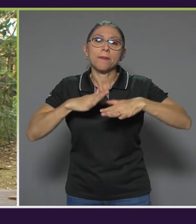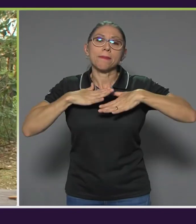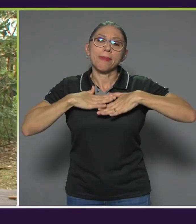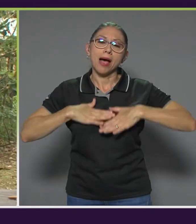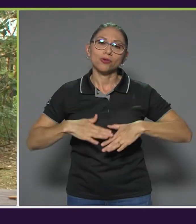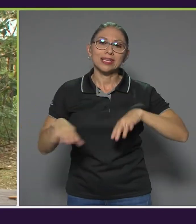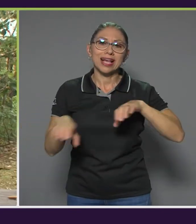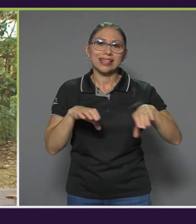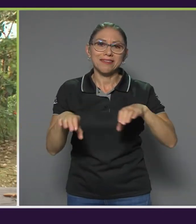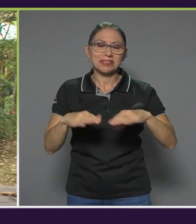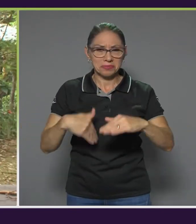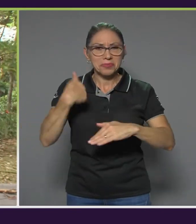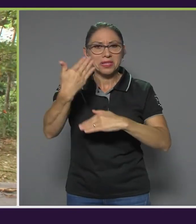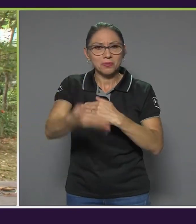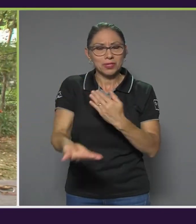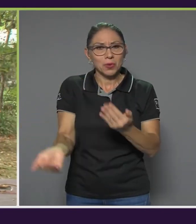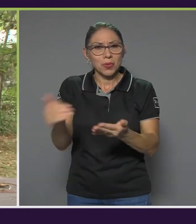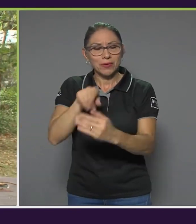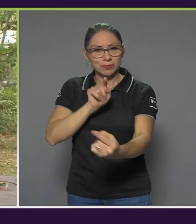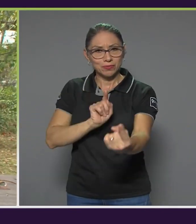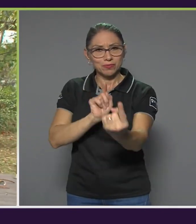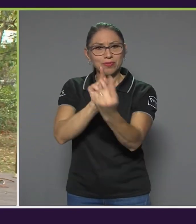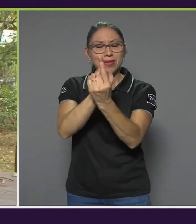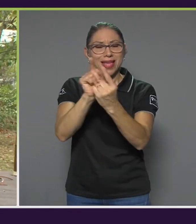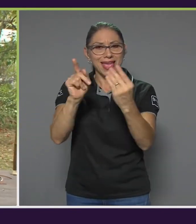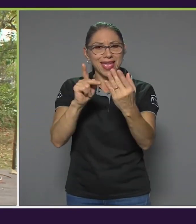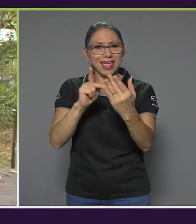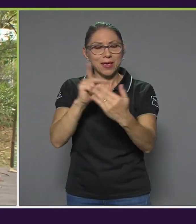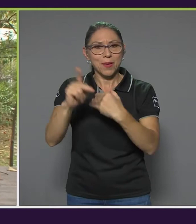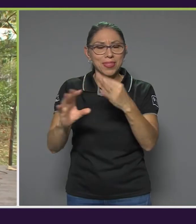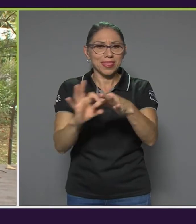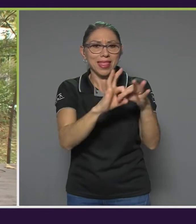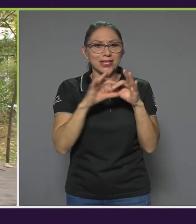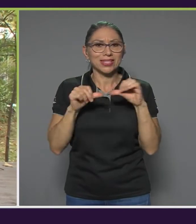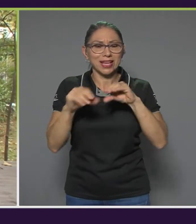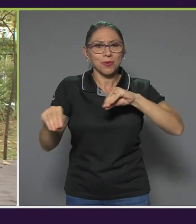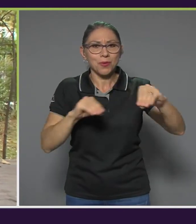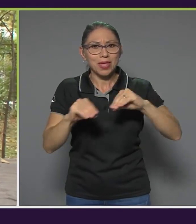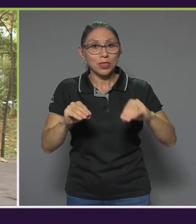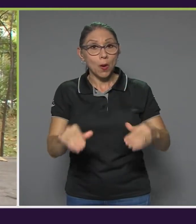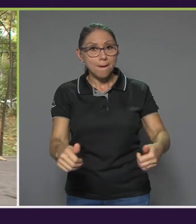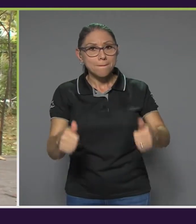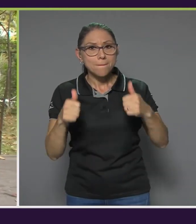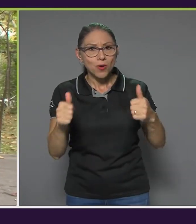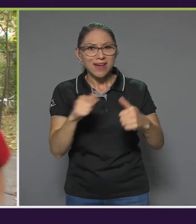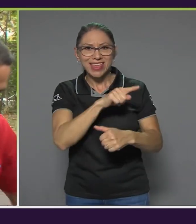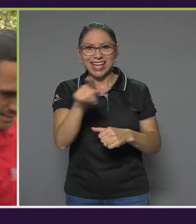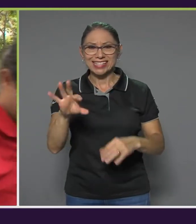Nos encontramos en una próxima cápsula de Nexus para seguir en movimiento. Pura vida, que estén muy bien.